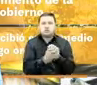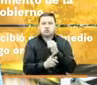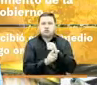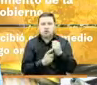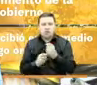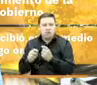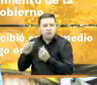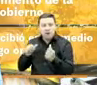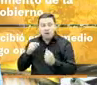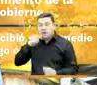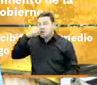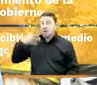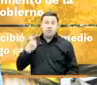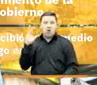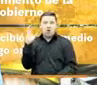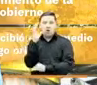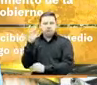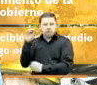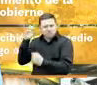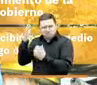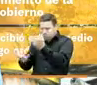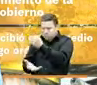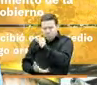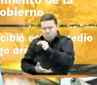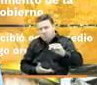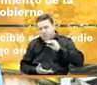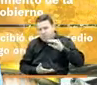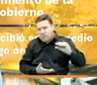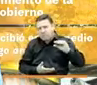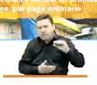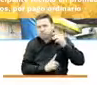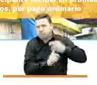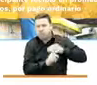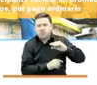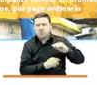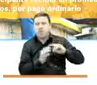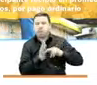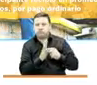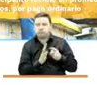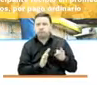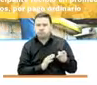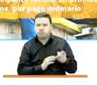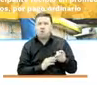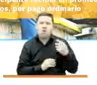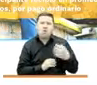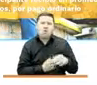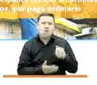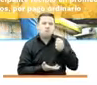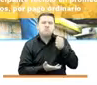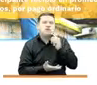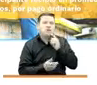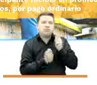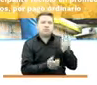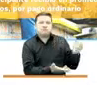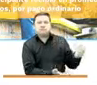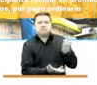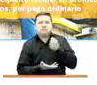historia del país. Vale la pena notar que estos fueron recursos asignados